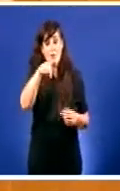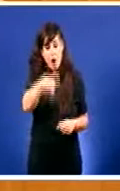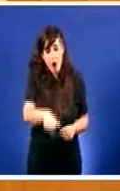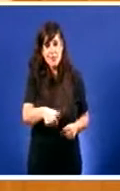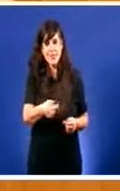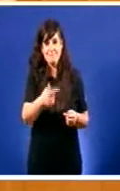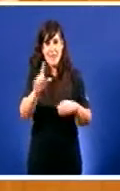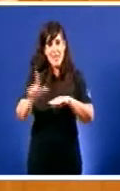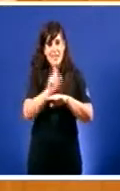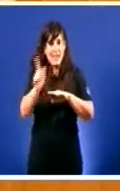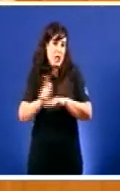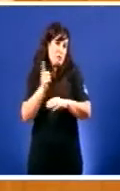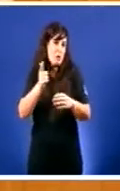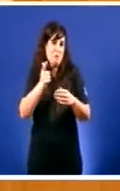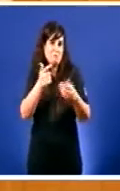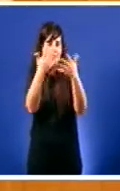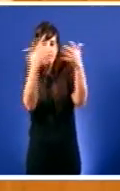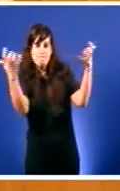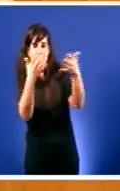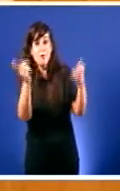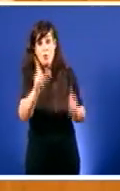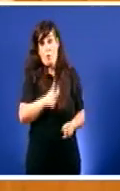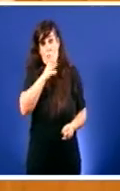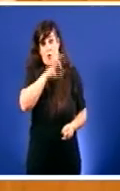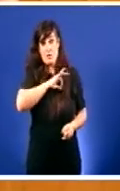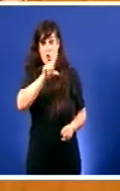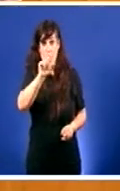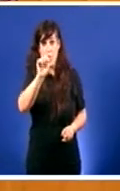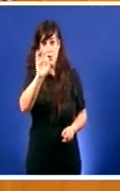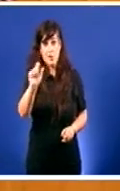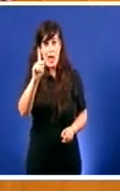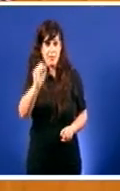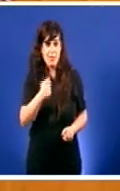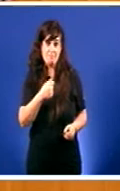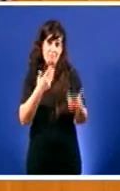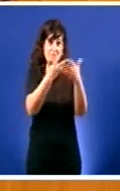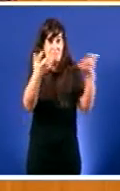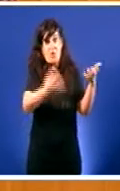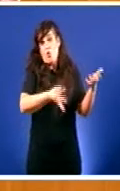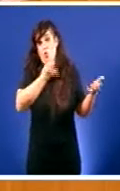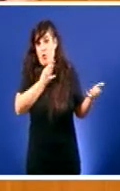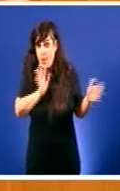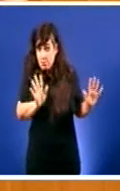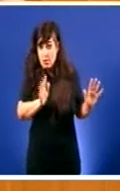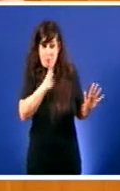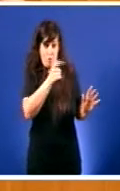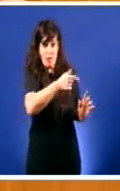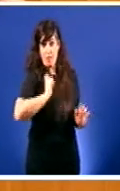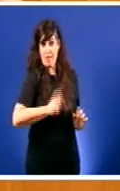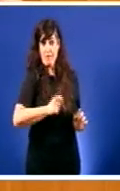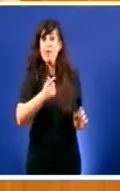Debe ser porque ainda non falou o señor Abel Lozada Que é a suede facer Pero eu sei cadra boa